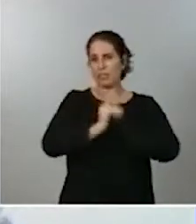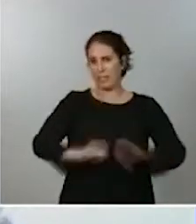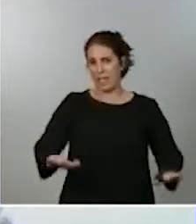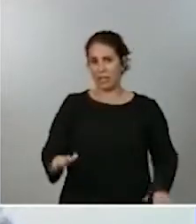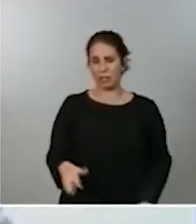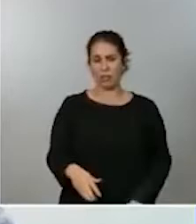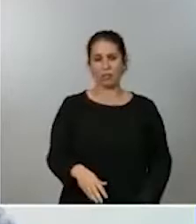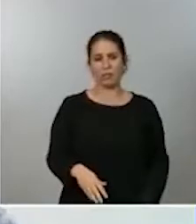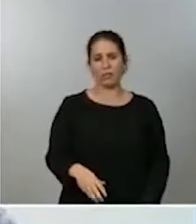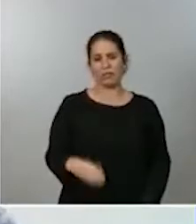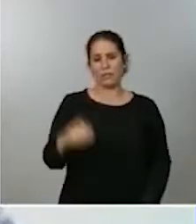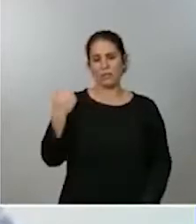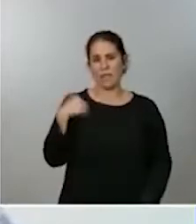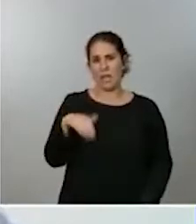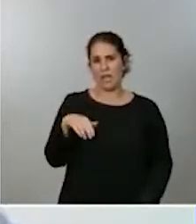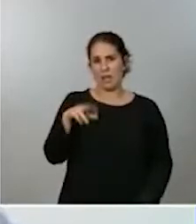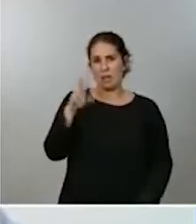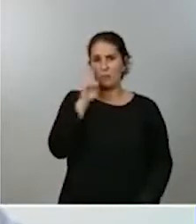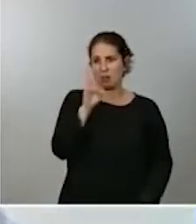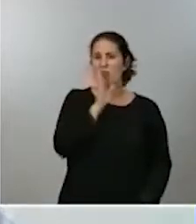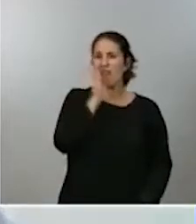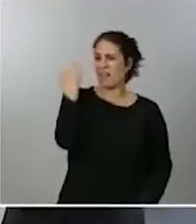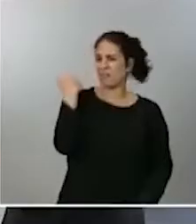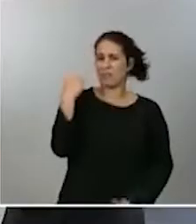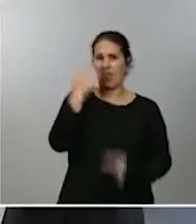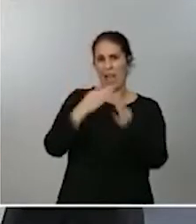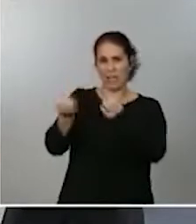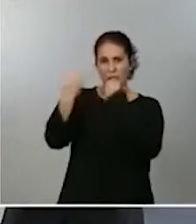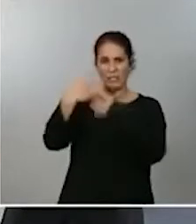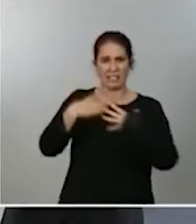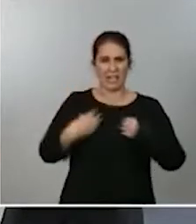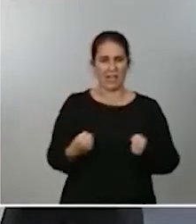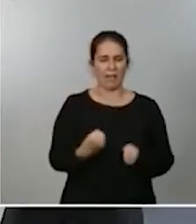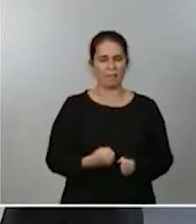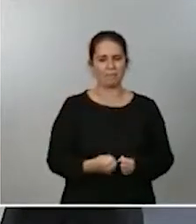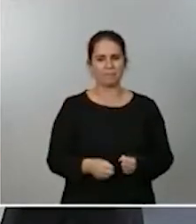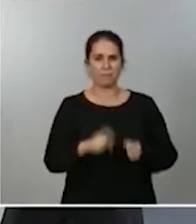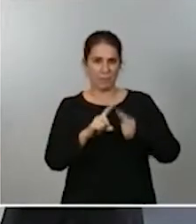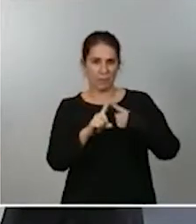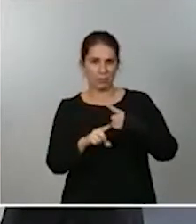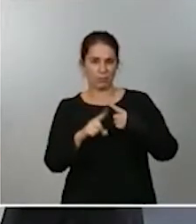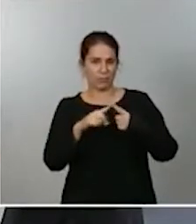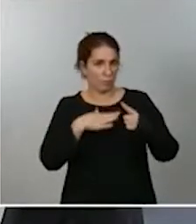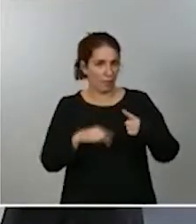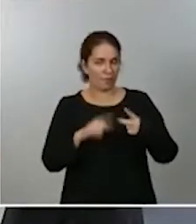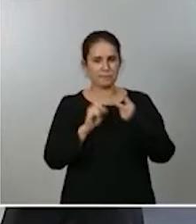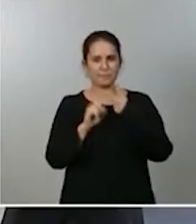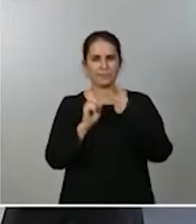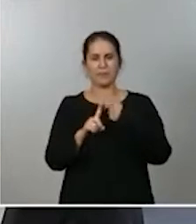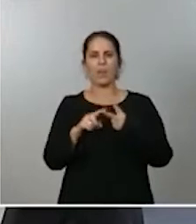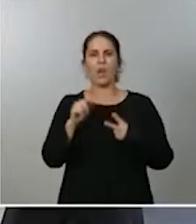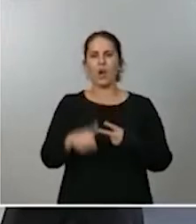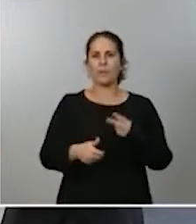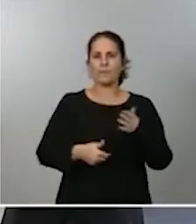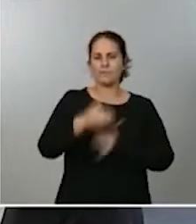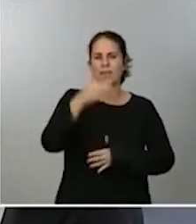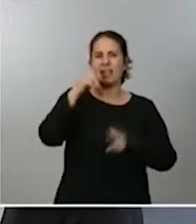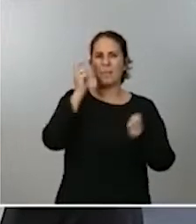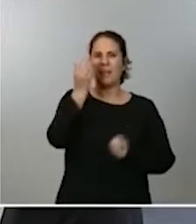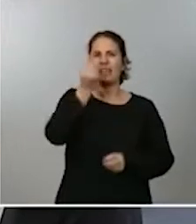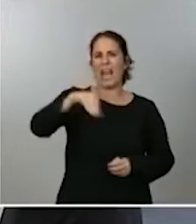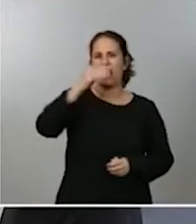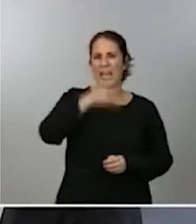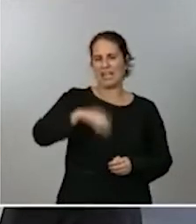cifras que aportó Sanidad. Y, en segundo lugar, respecto a la información que ha dado hoy el diario de las tarjetas opacas que están